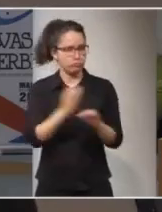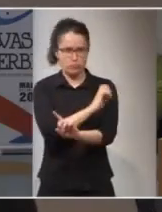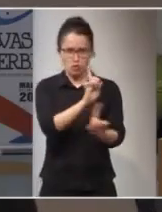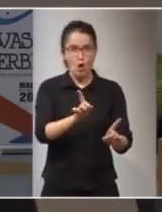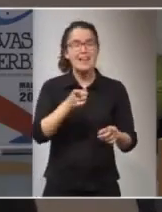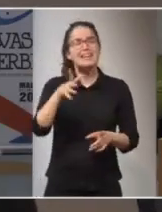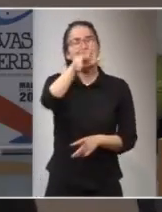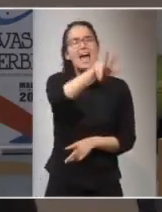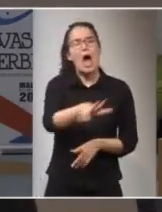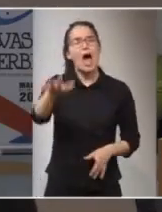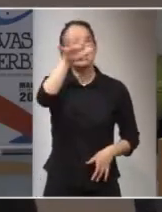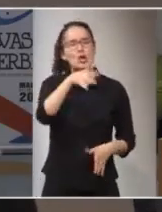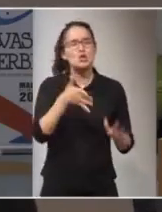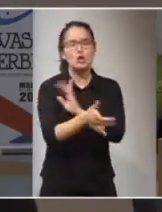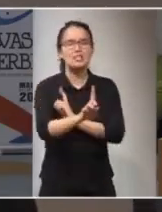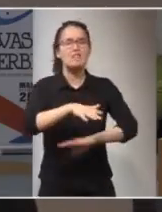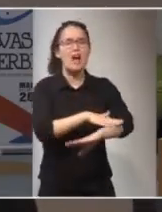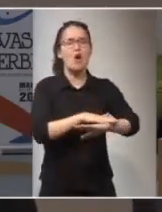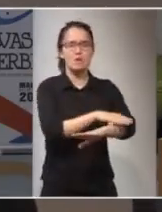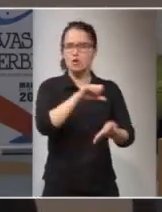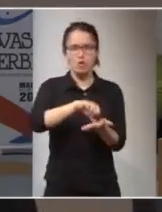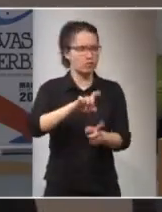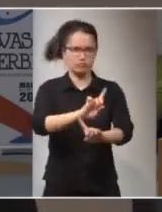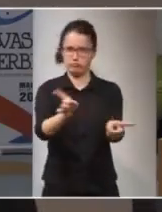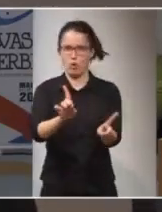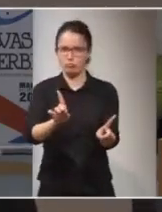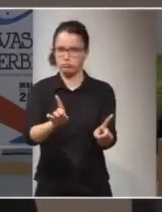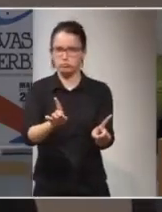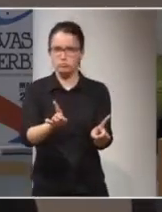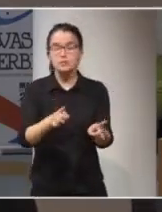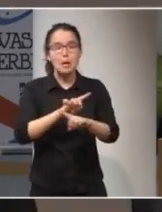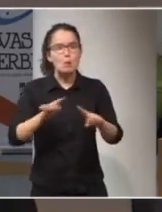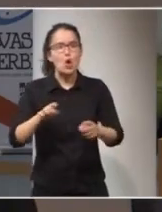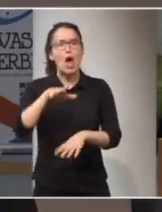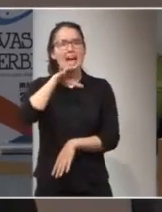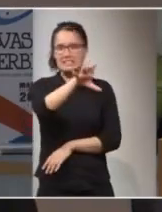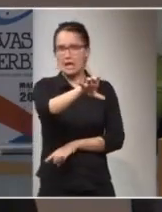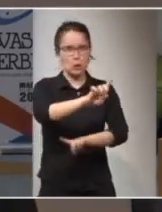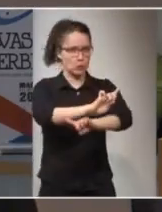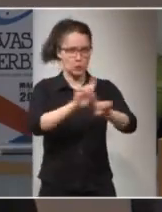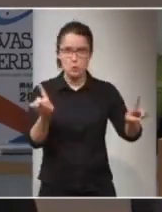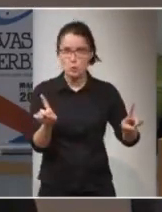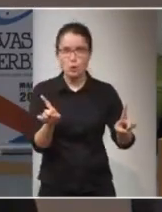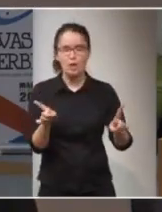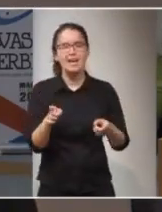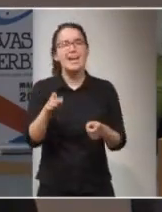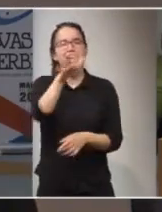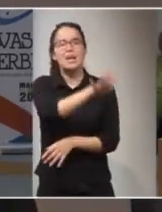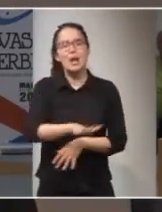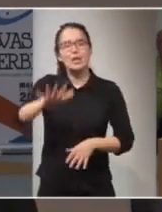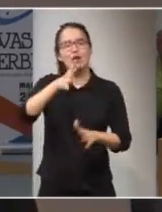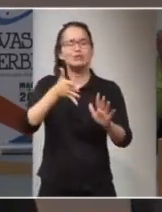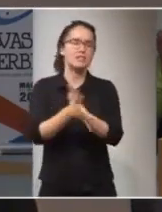sinónimo de gobierno central, Nación no es sinónimo de Estado, Nación debería ser